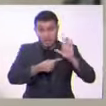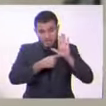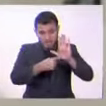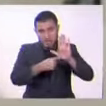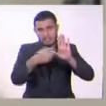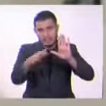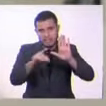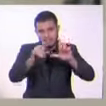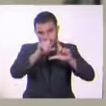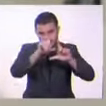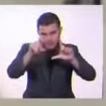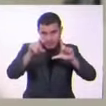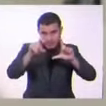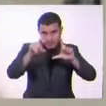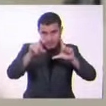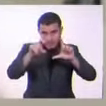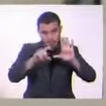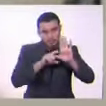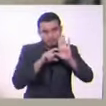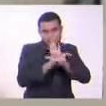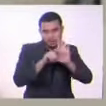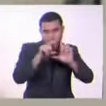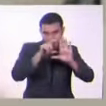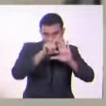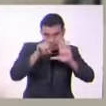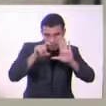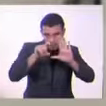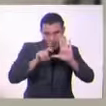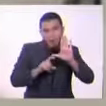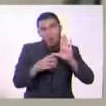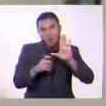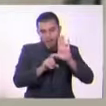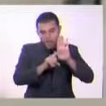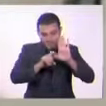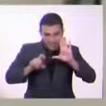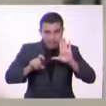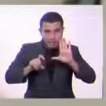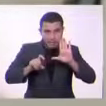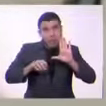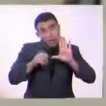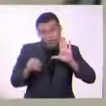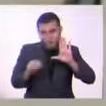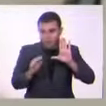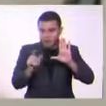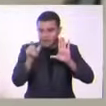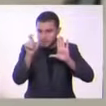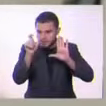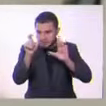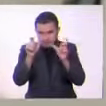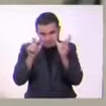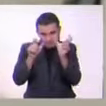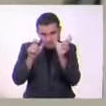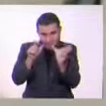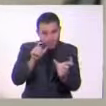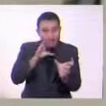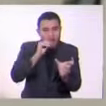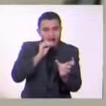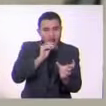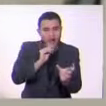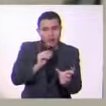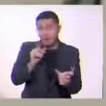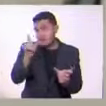ya sea al inicio del texto dramático, en medio del texto dramático o a la parte de los diálogos para